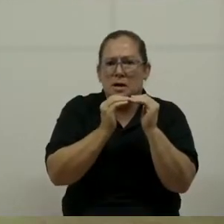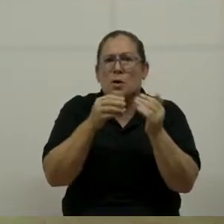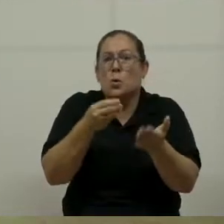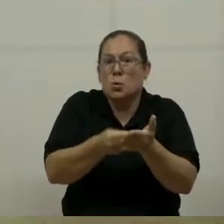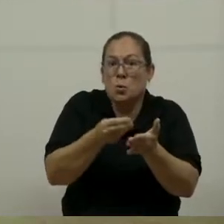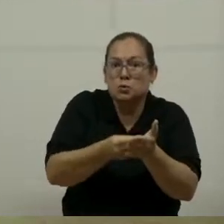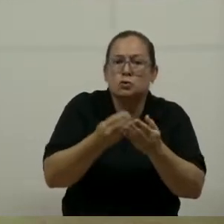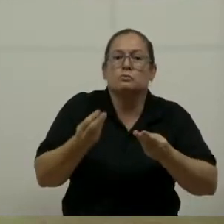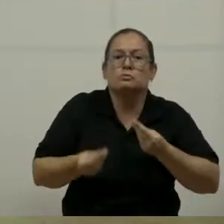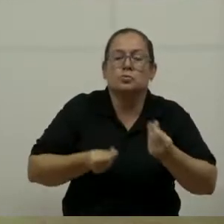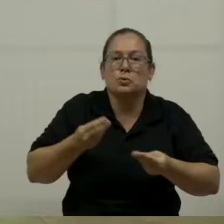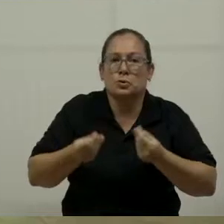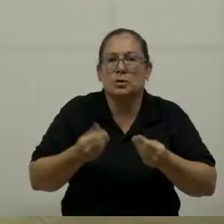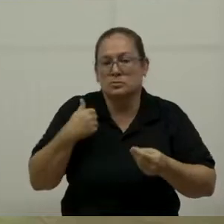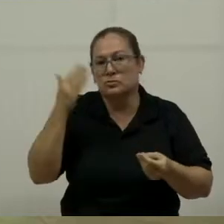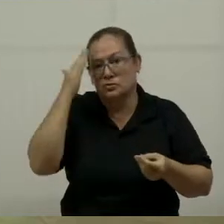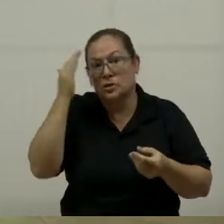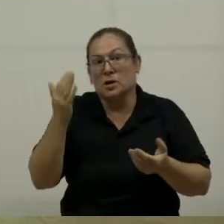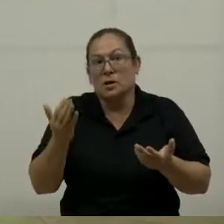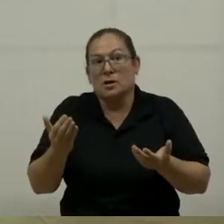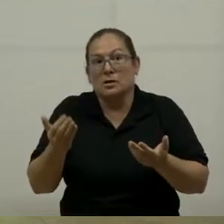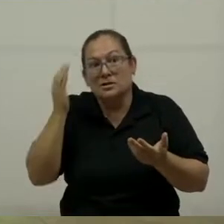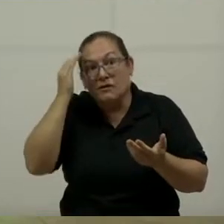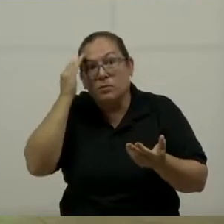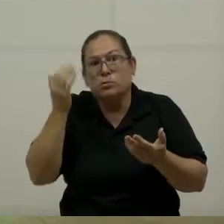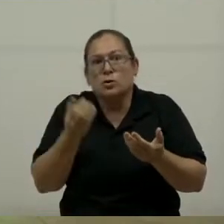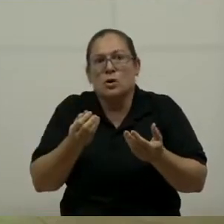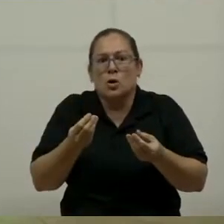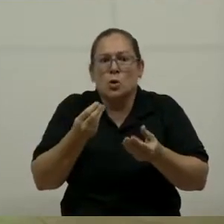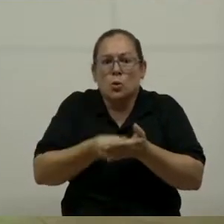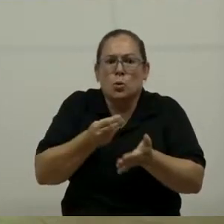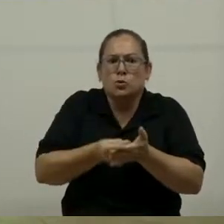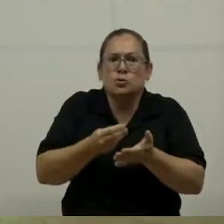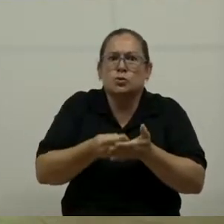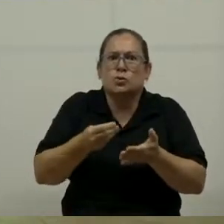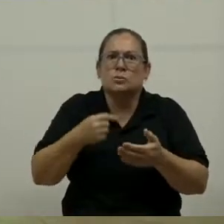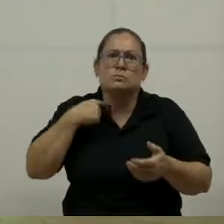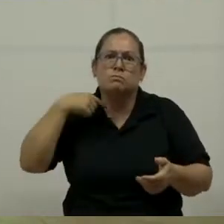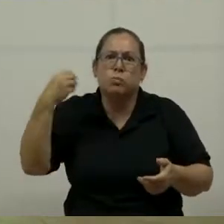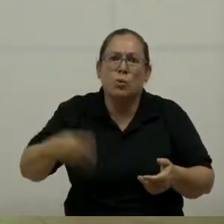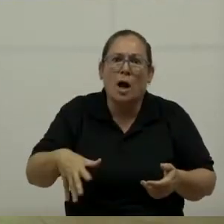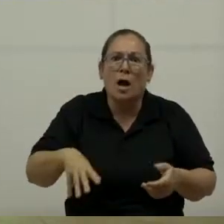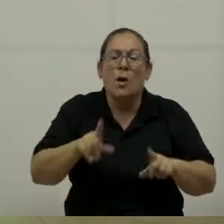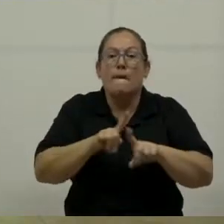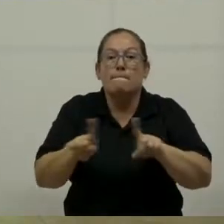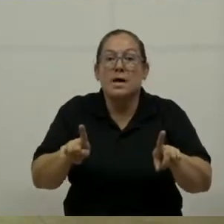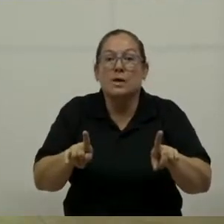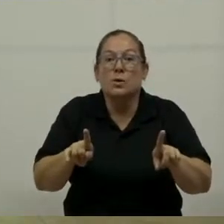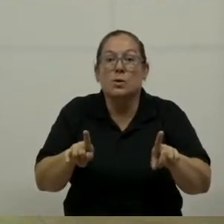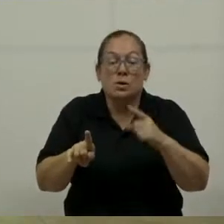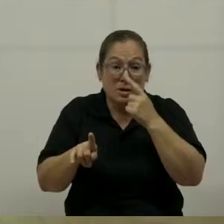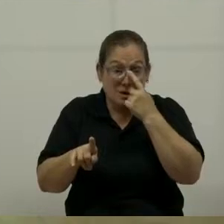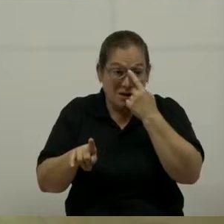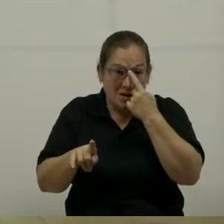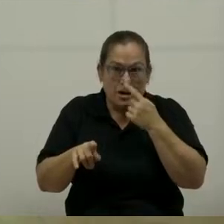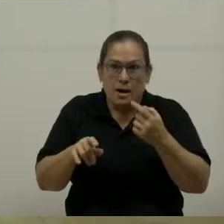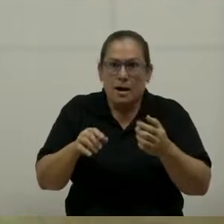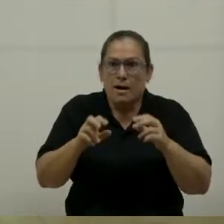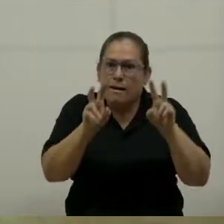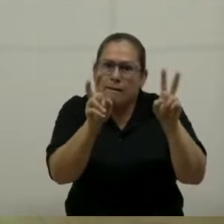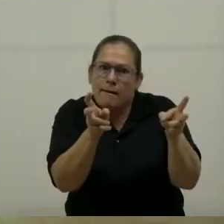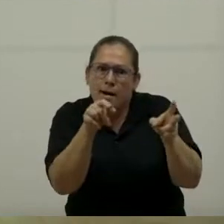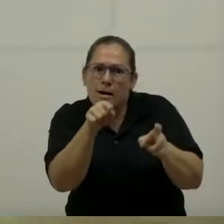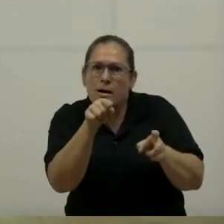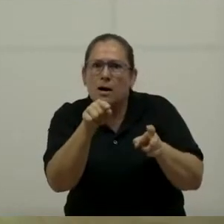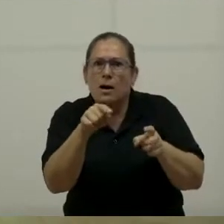costos de producción. Costa Rica es carísimo para producir, todos lo sabemos. Eso no es nuevo para nadie. Pero en el caso de los hoteles, que tal